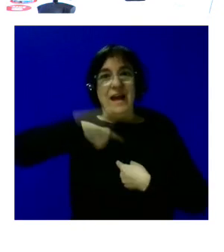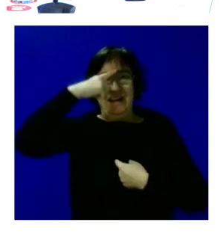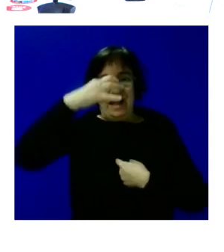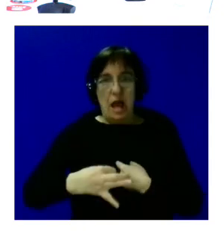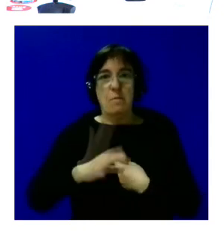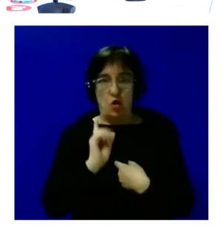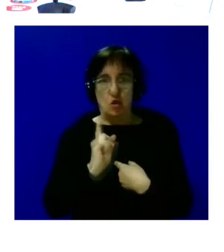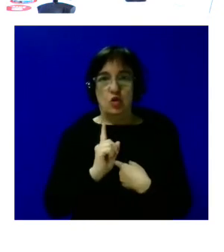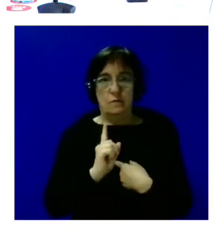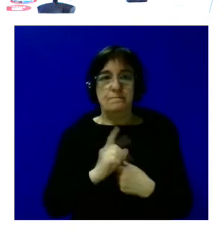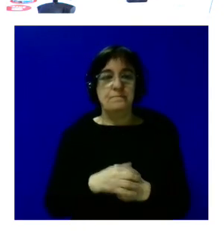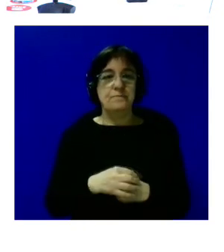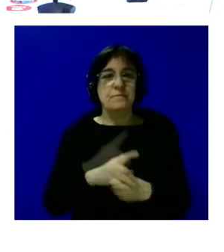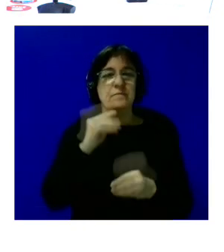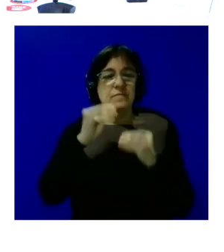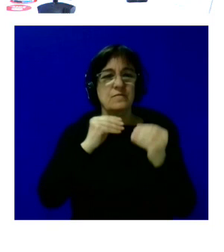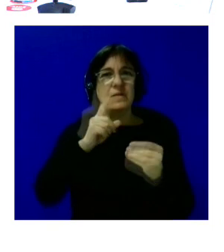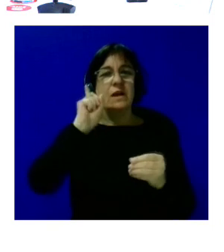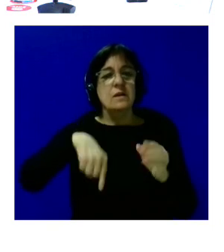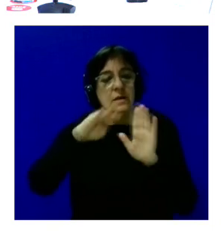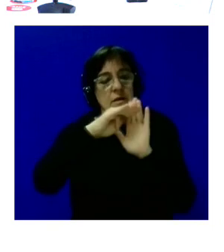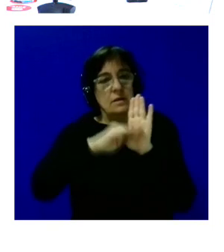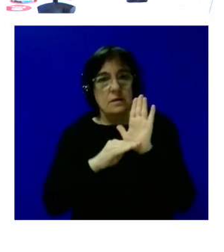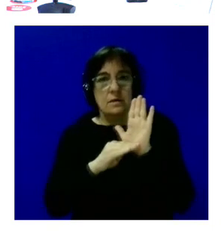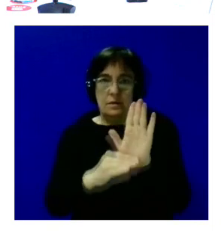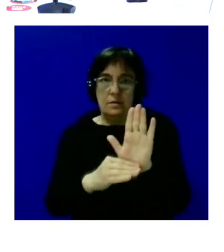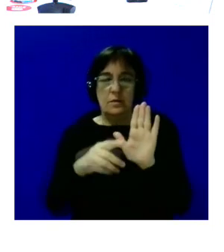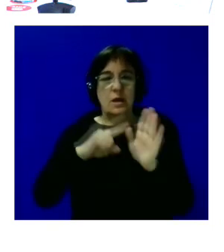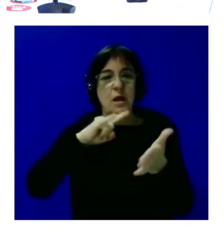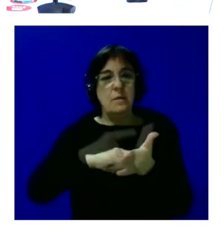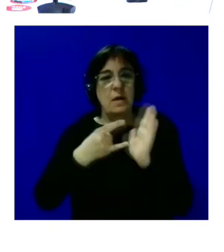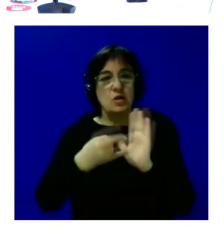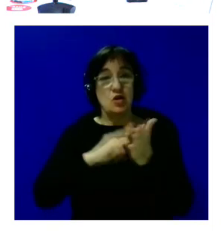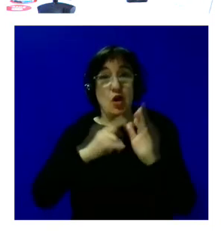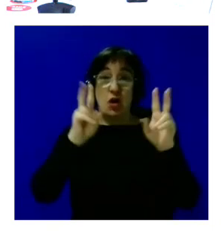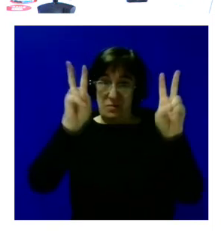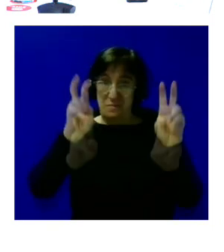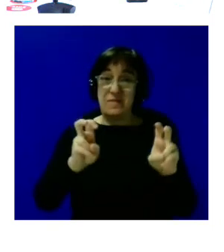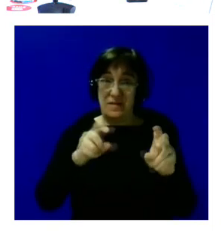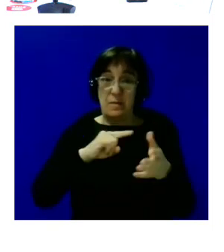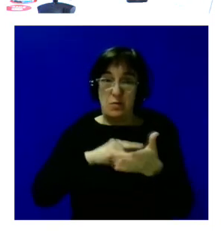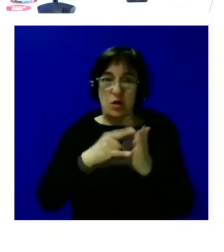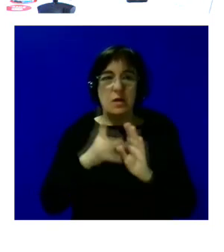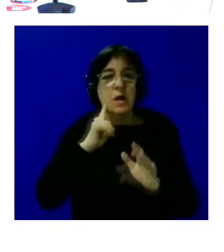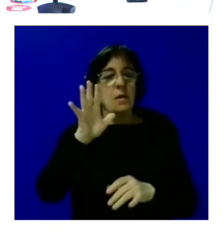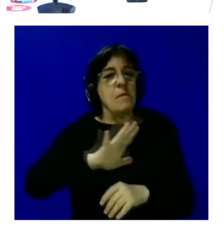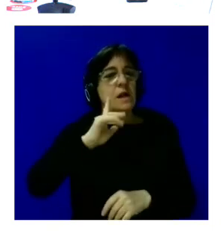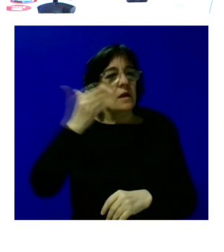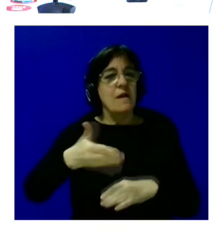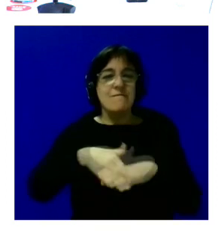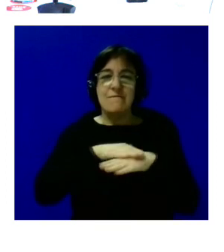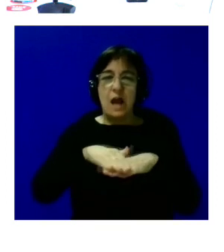de las cosas que se establecieron también en el proyecto del retoma era como que nos parecía fundamental